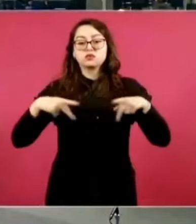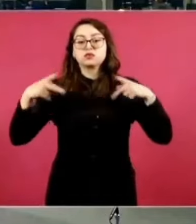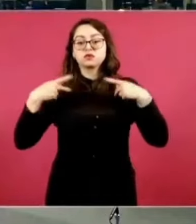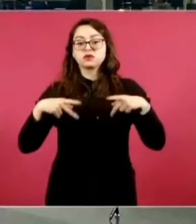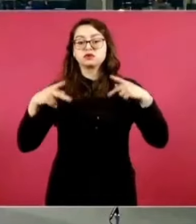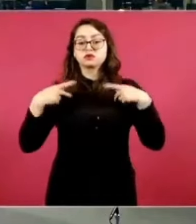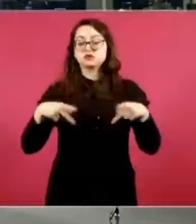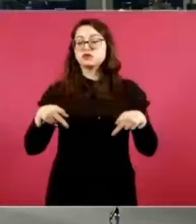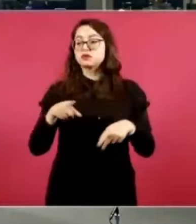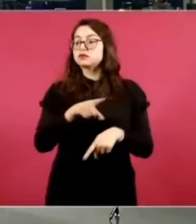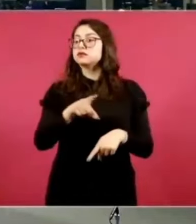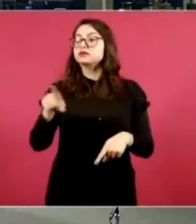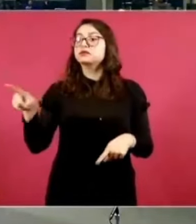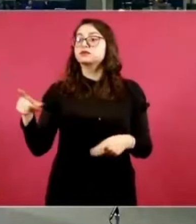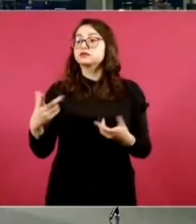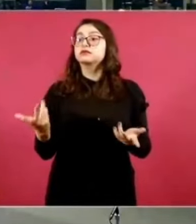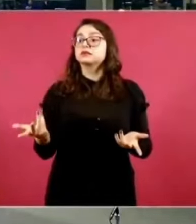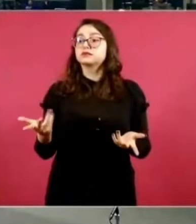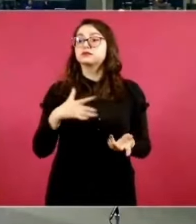secretarios?